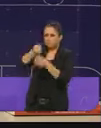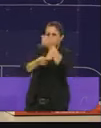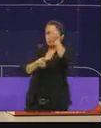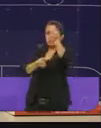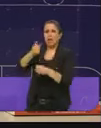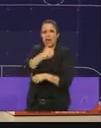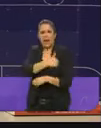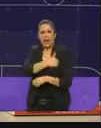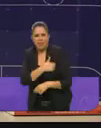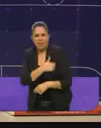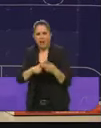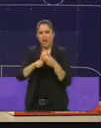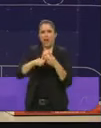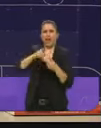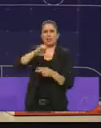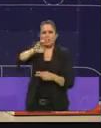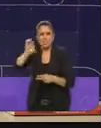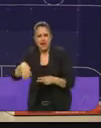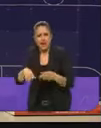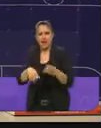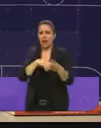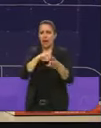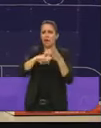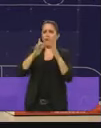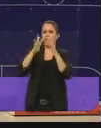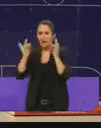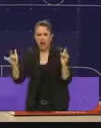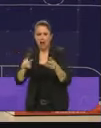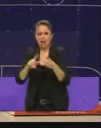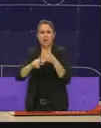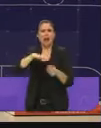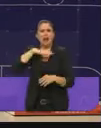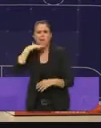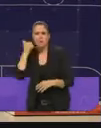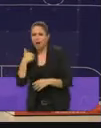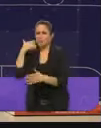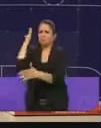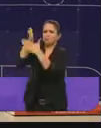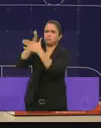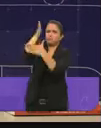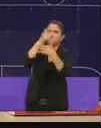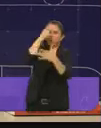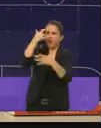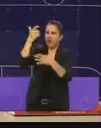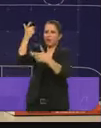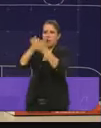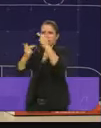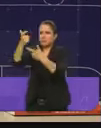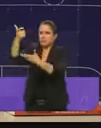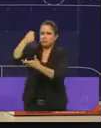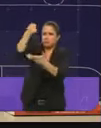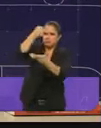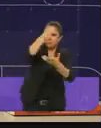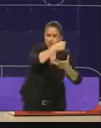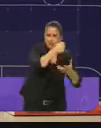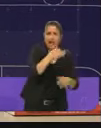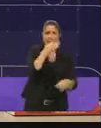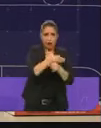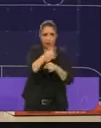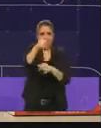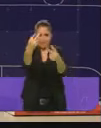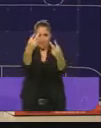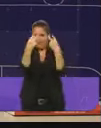Canadá de Alemania de Francia seguramente muchos de los que me están escuchando hoy hoy